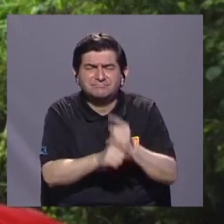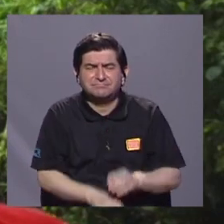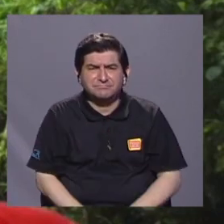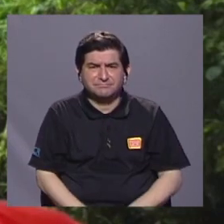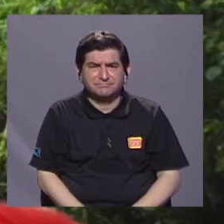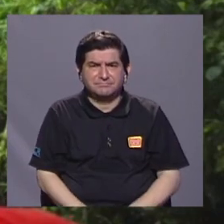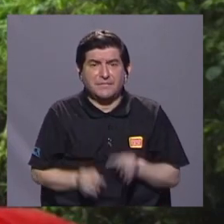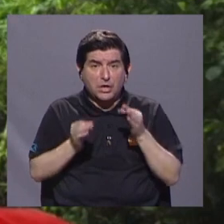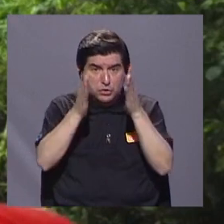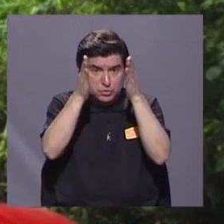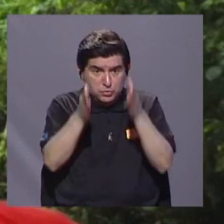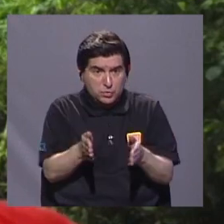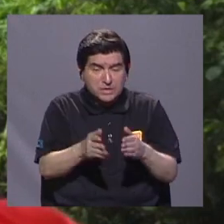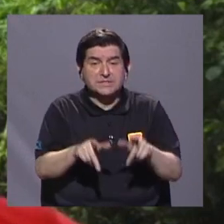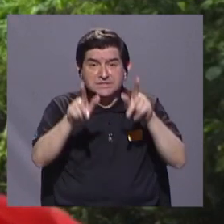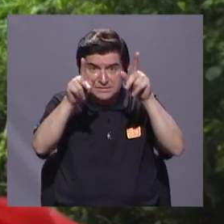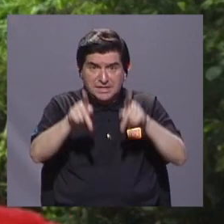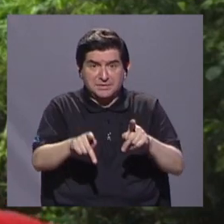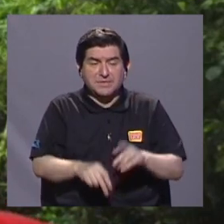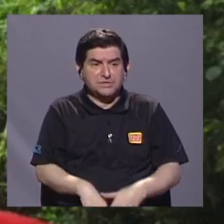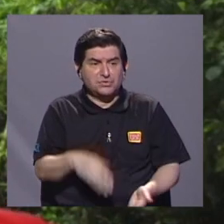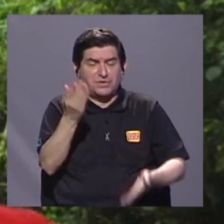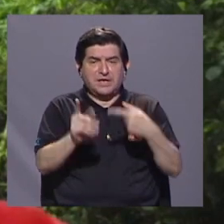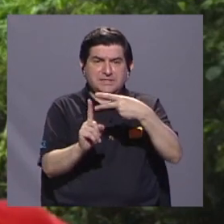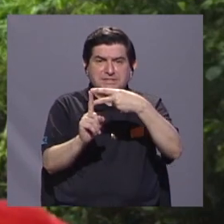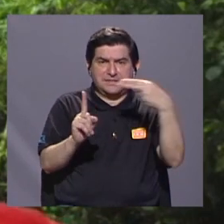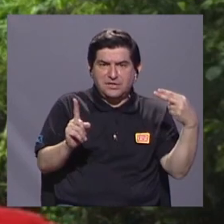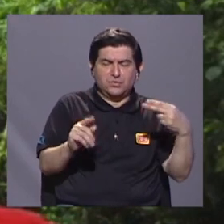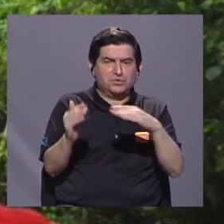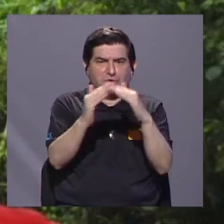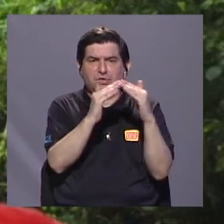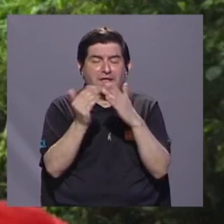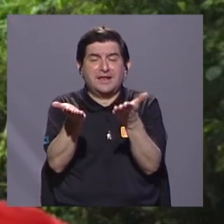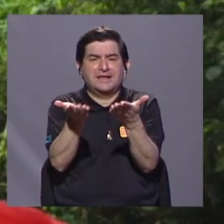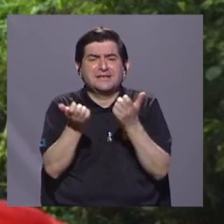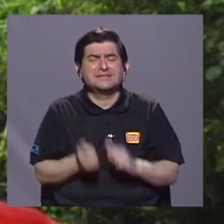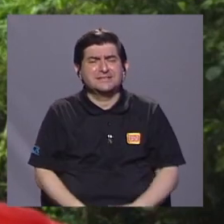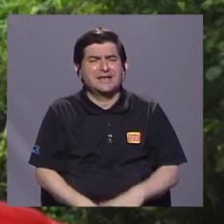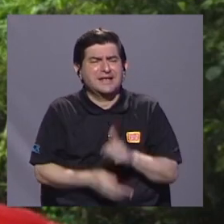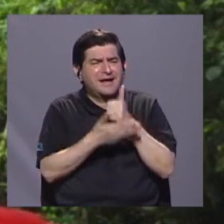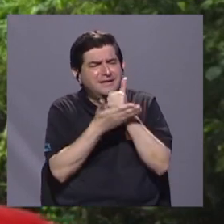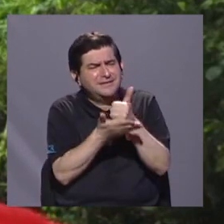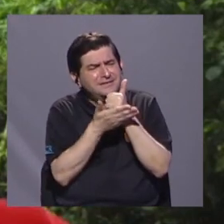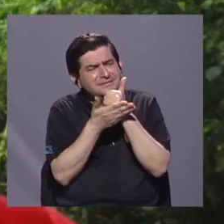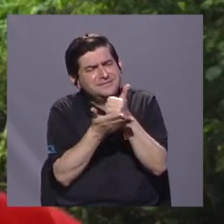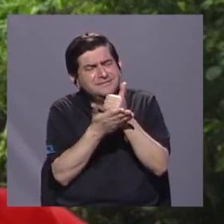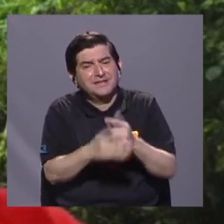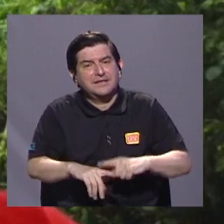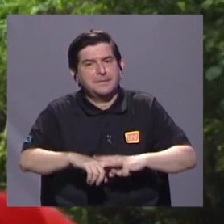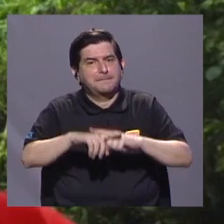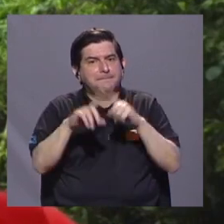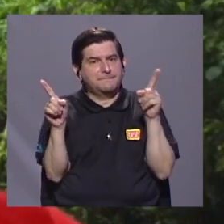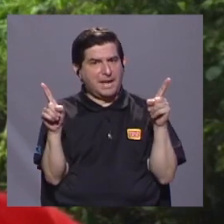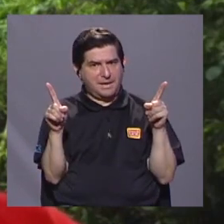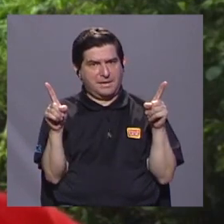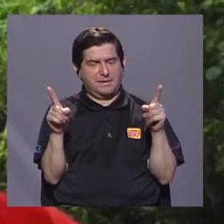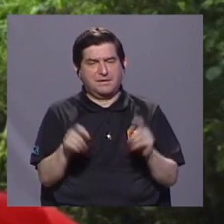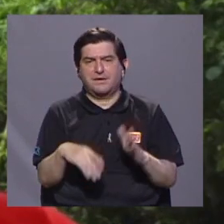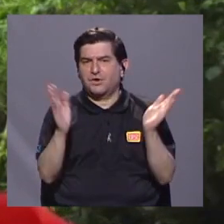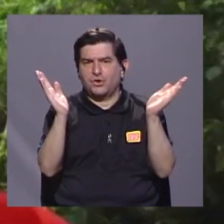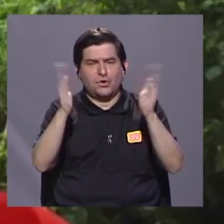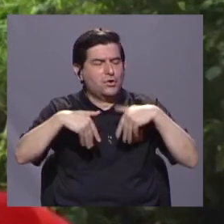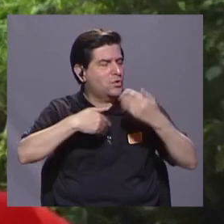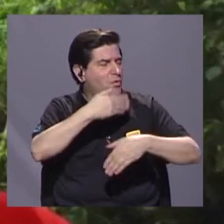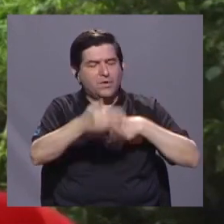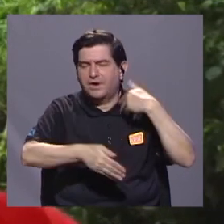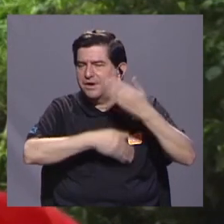turista, la persona del hotel, la persona de la comunidad quisiera dar la atención que debería, pero inclusive no existen